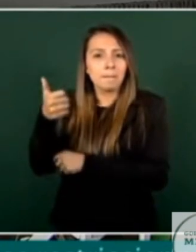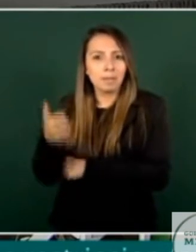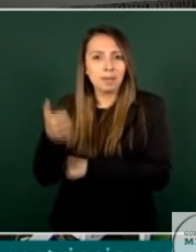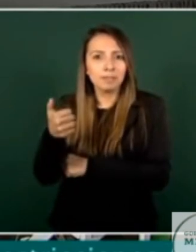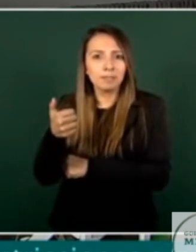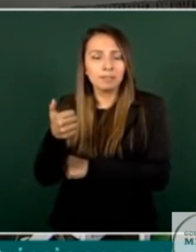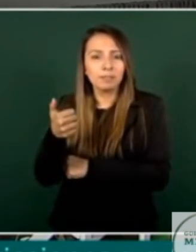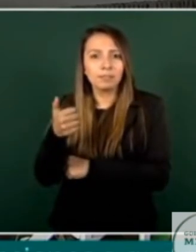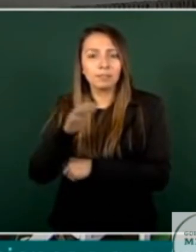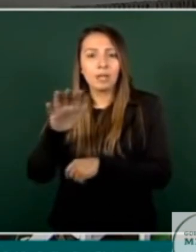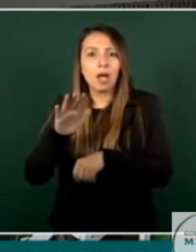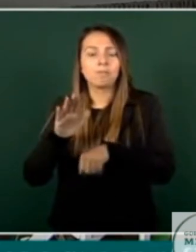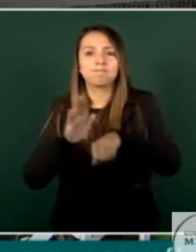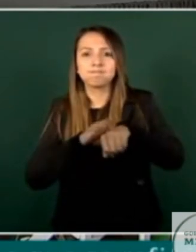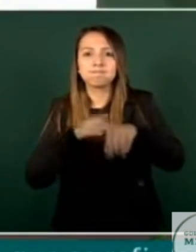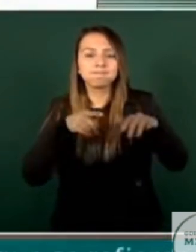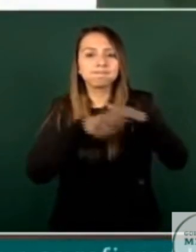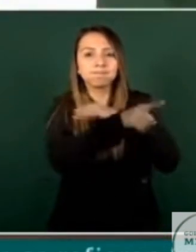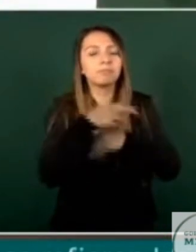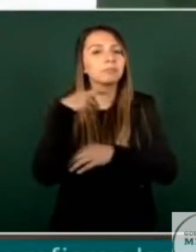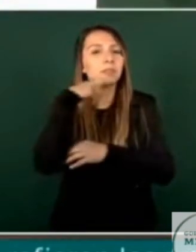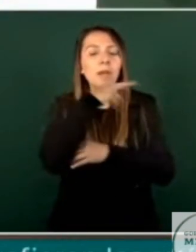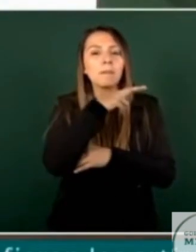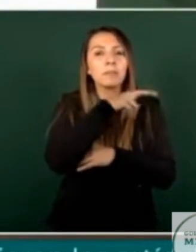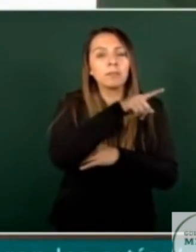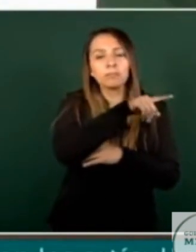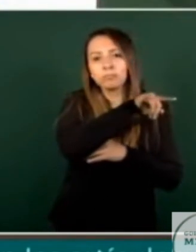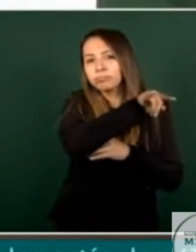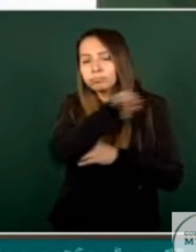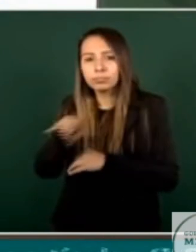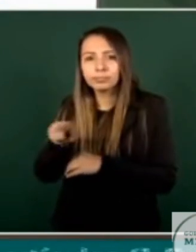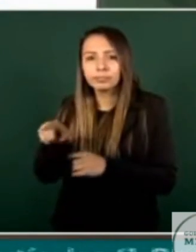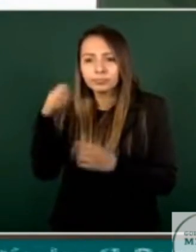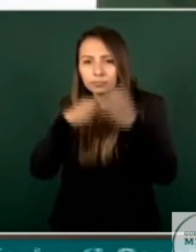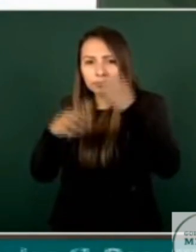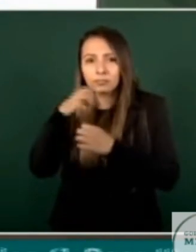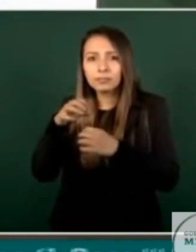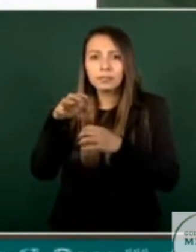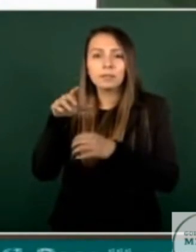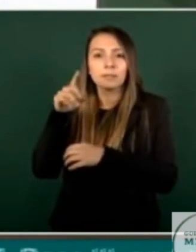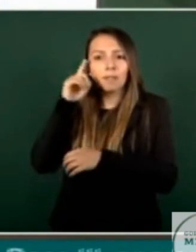Guardia Nacional y se puede detener a uno de quienes intentaron privarlo de la vida